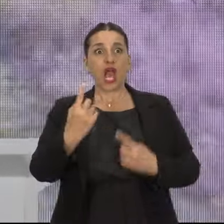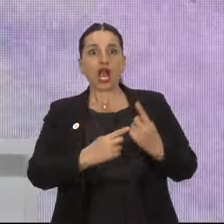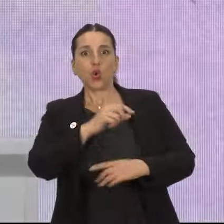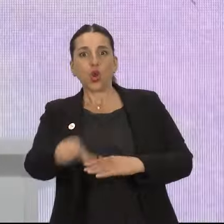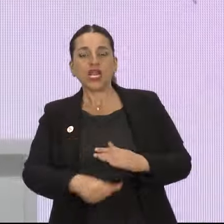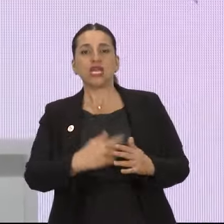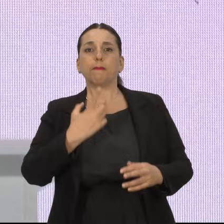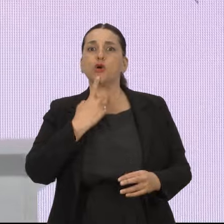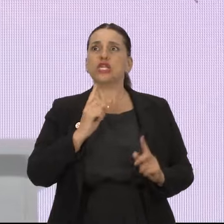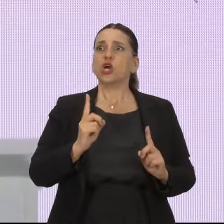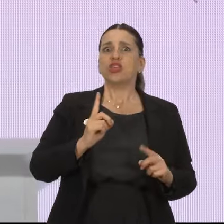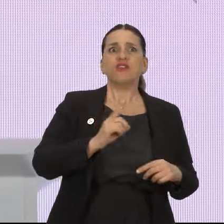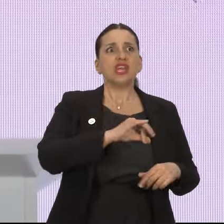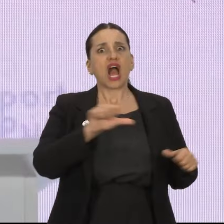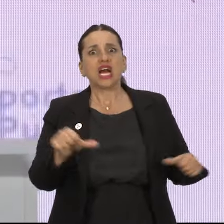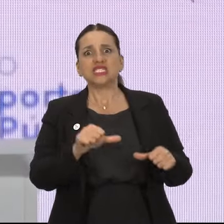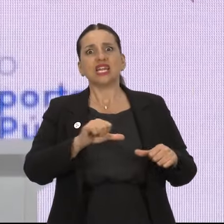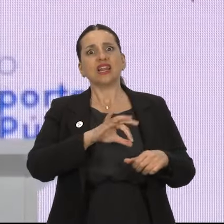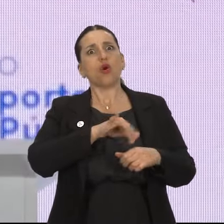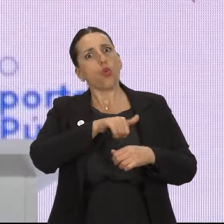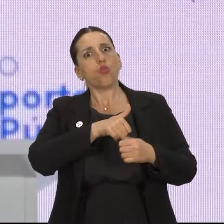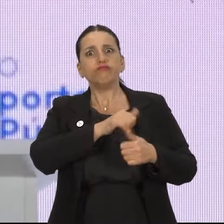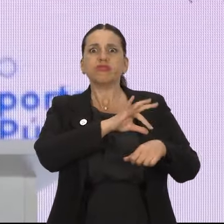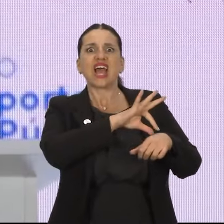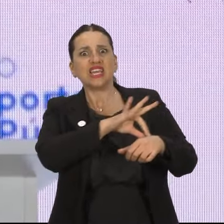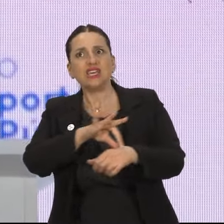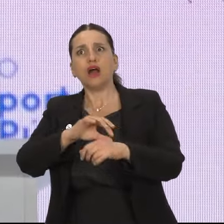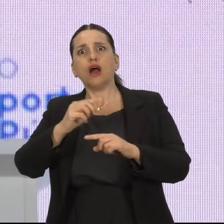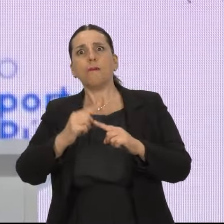que algún dirigente político habría que hacerle un tour guiado por el Uruguay.